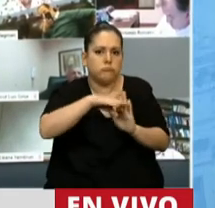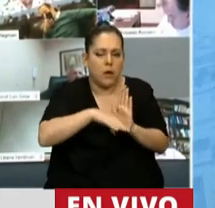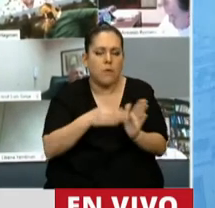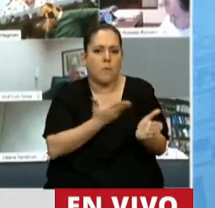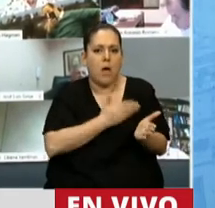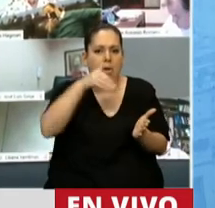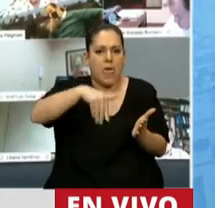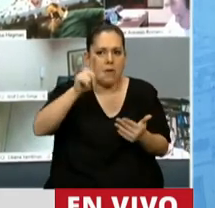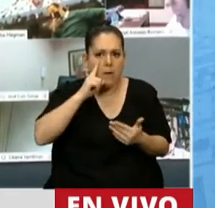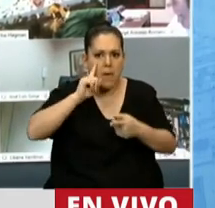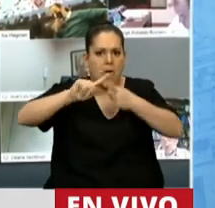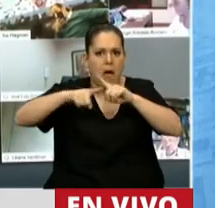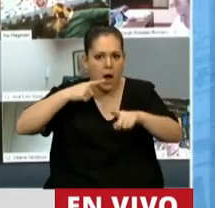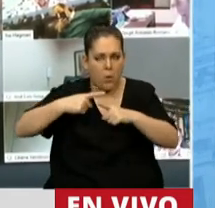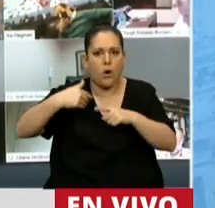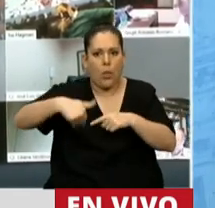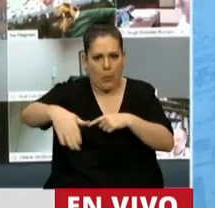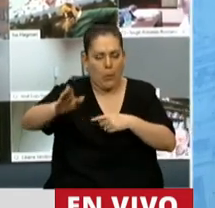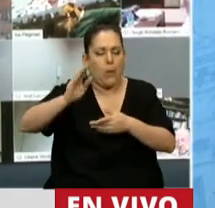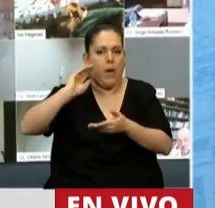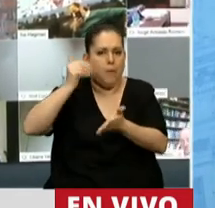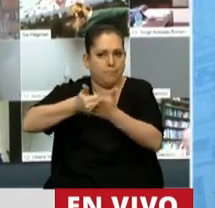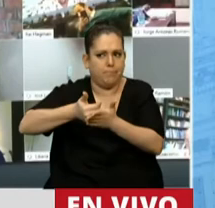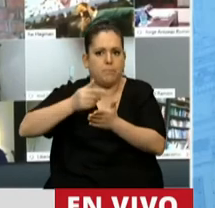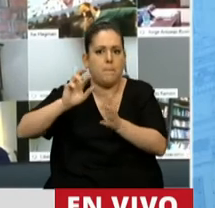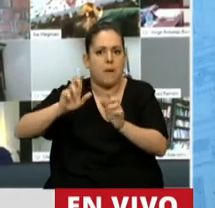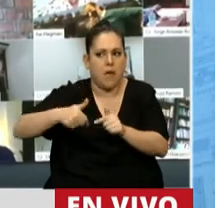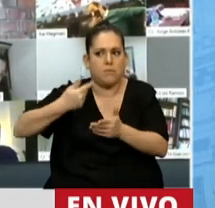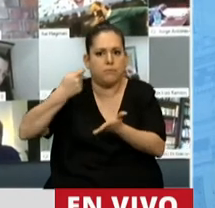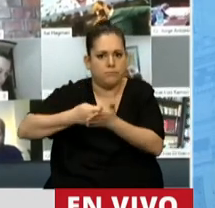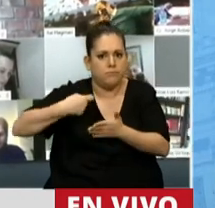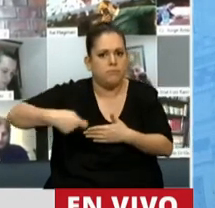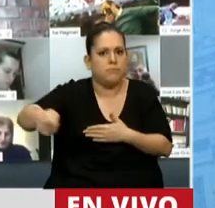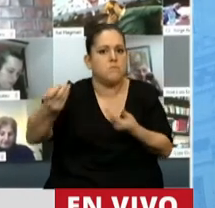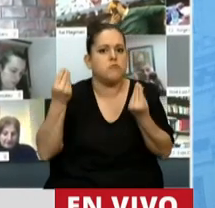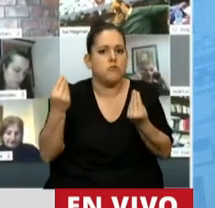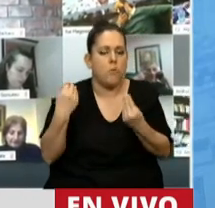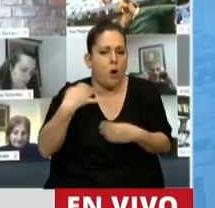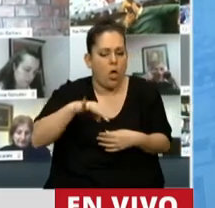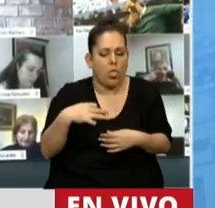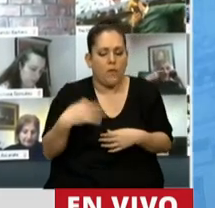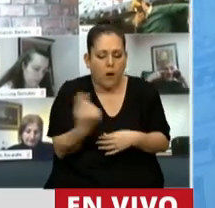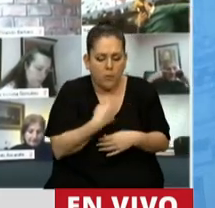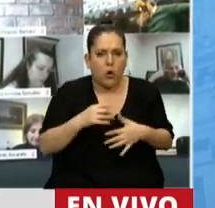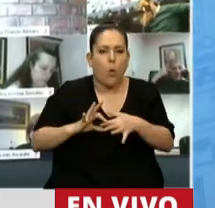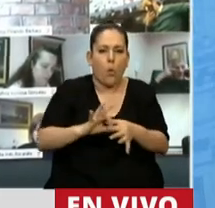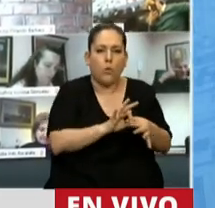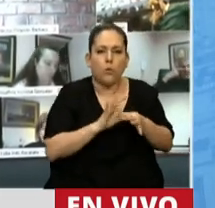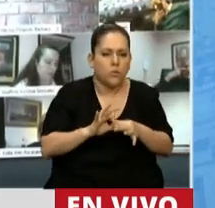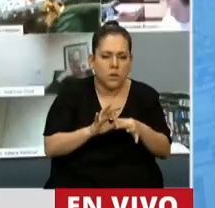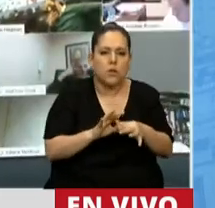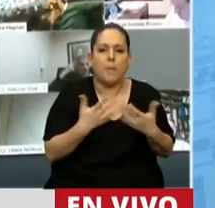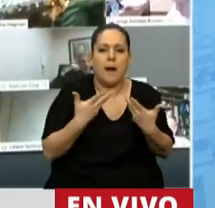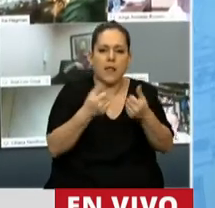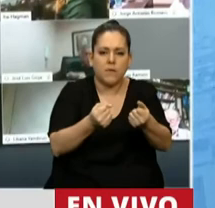Internacional que vendrá y que también nos tendrá que encontrar unidos, nos tendrá que encontrar con la madurez necesaria para